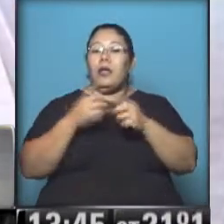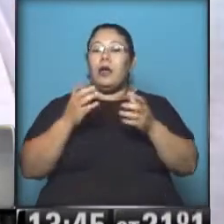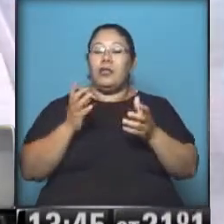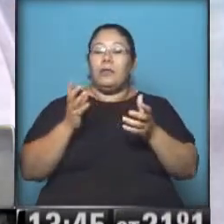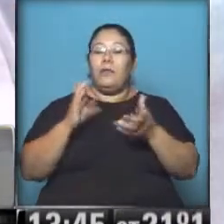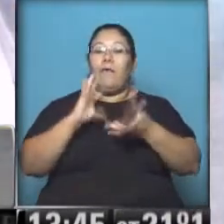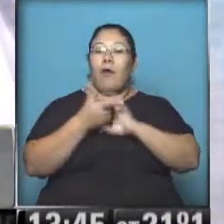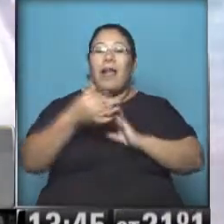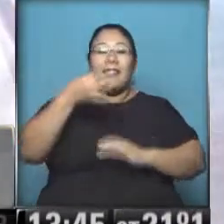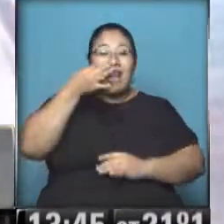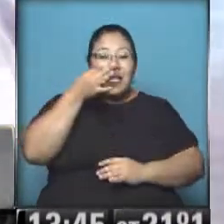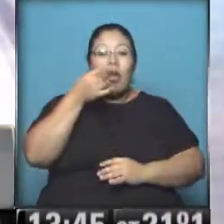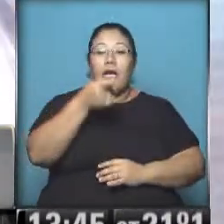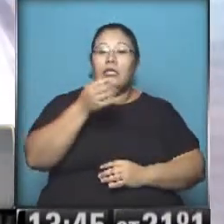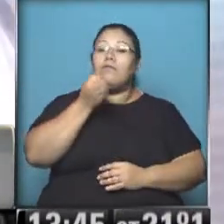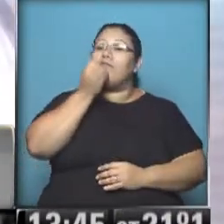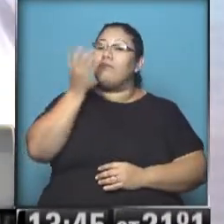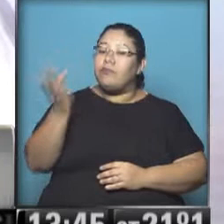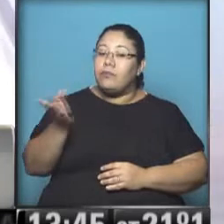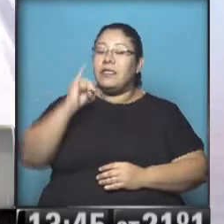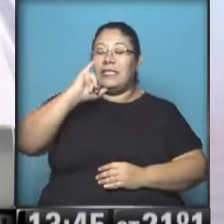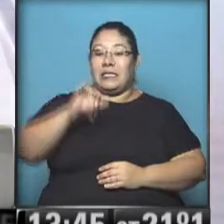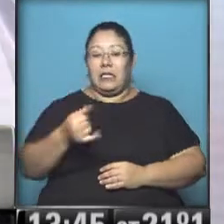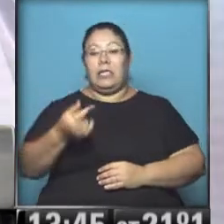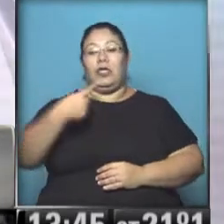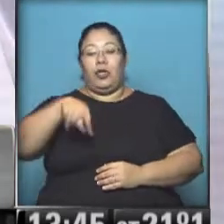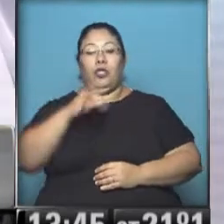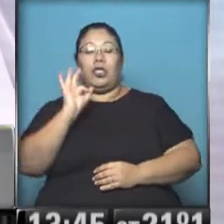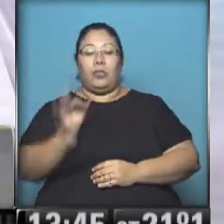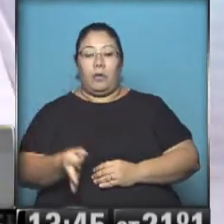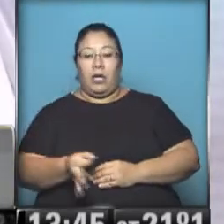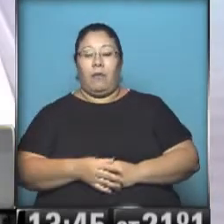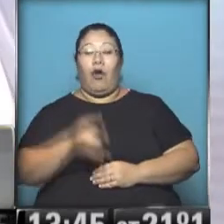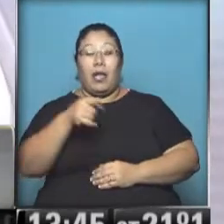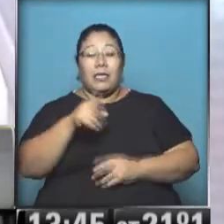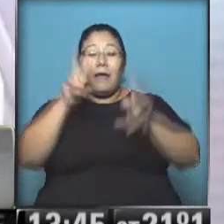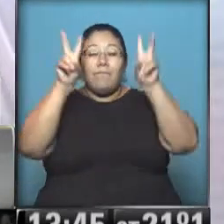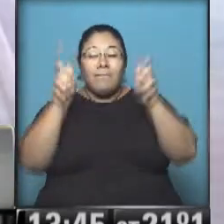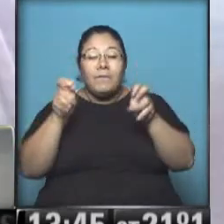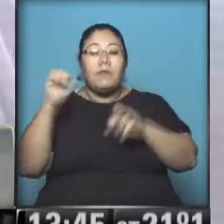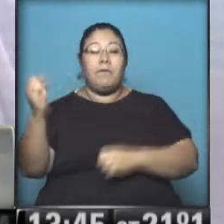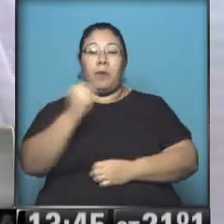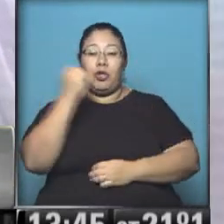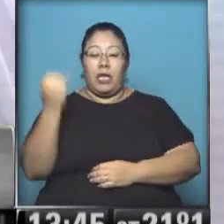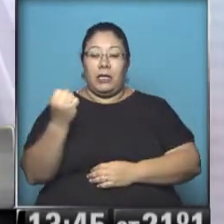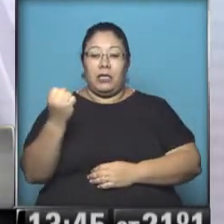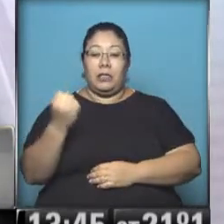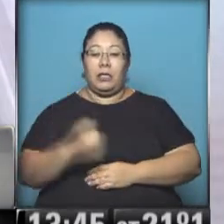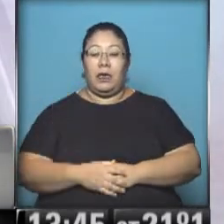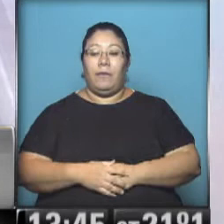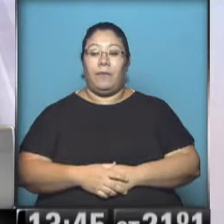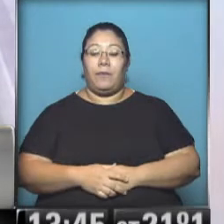testimonios. Con lo cual, para este nivel de importancia que tiene la causa, para la importancia